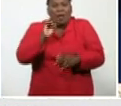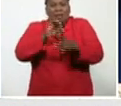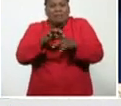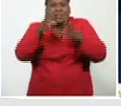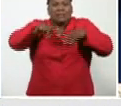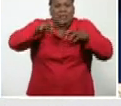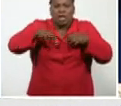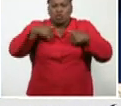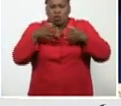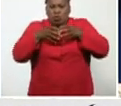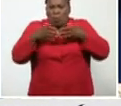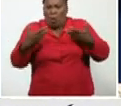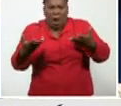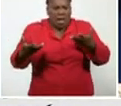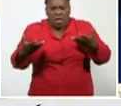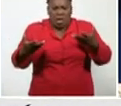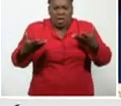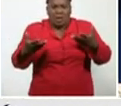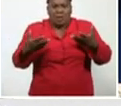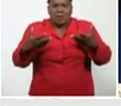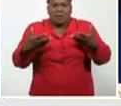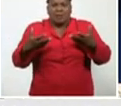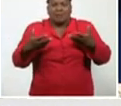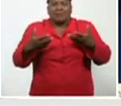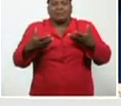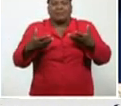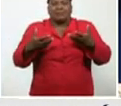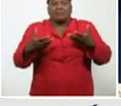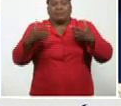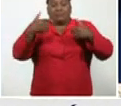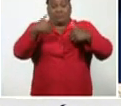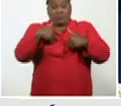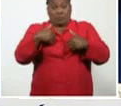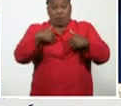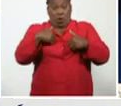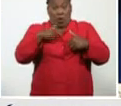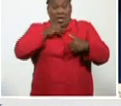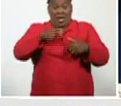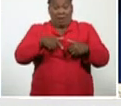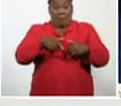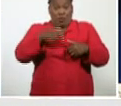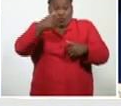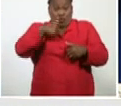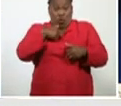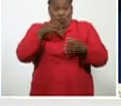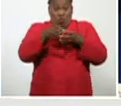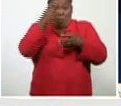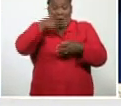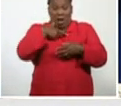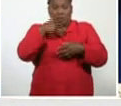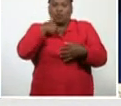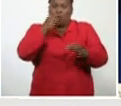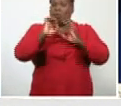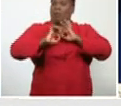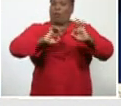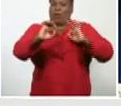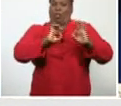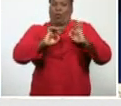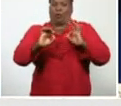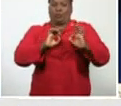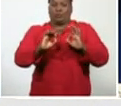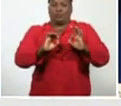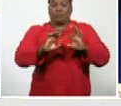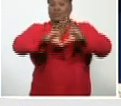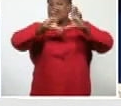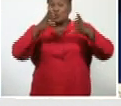grupo, si yo, con esto, yo si fuera del grupo A, me cuidaba un poquito más, y, como todos nos tenemos